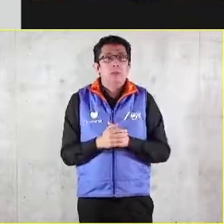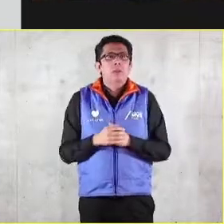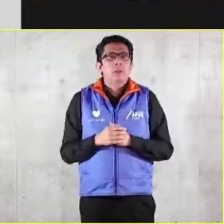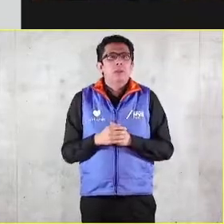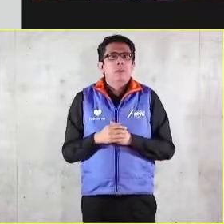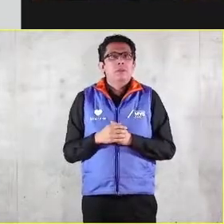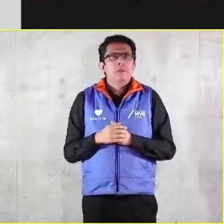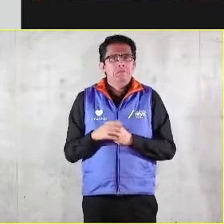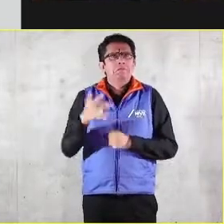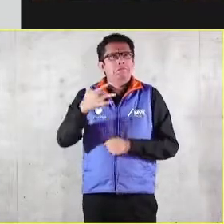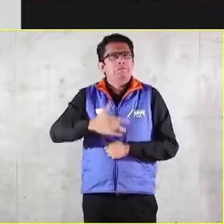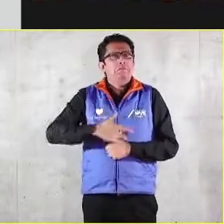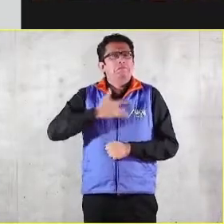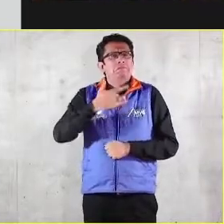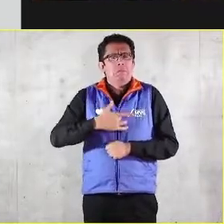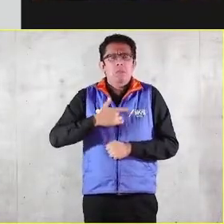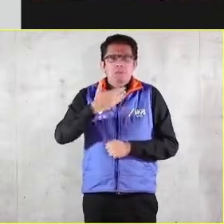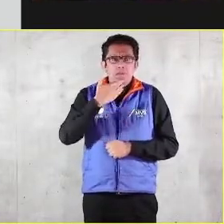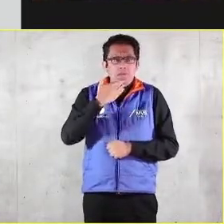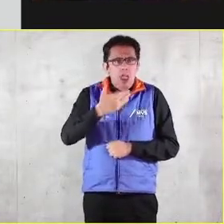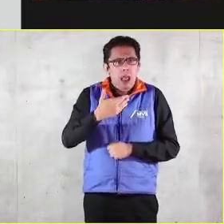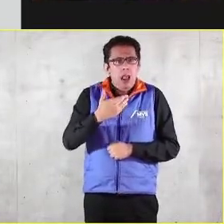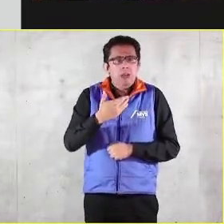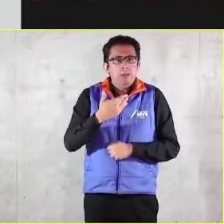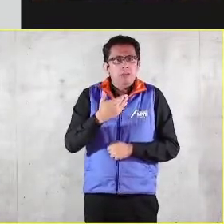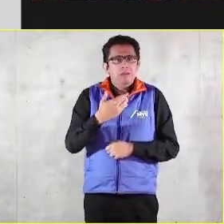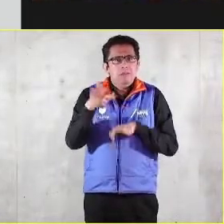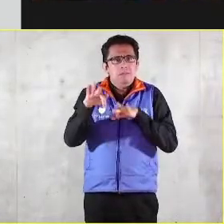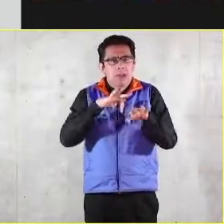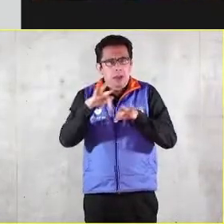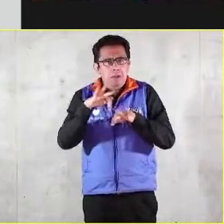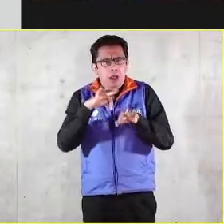encuentra sentido y realización en su trabajo exclusivamente,